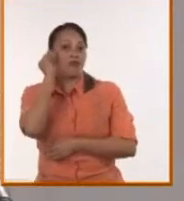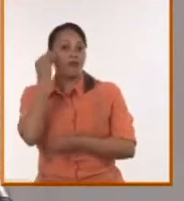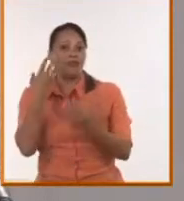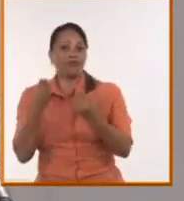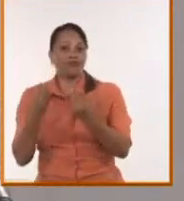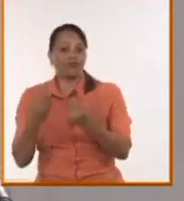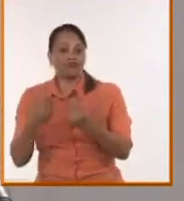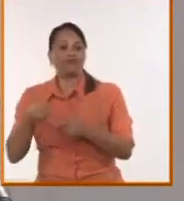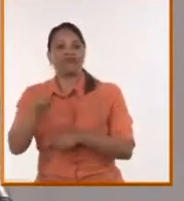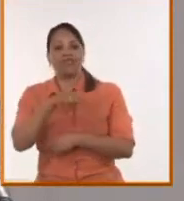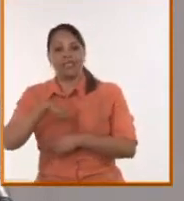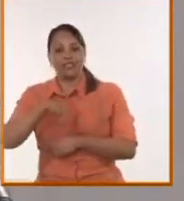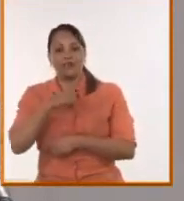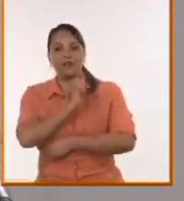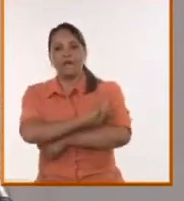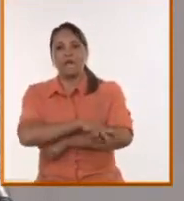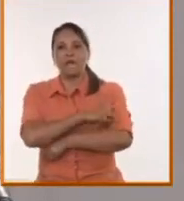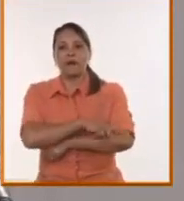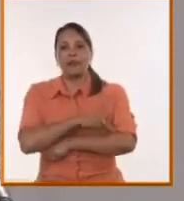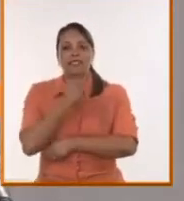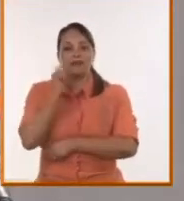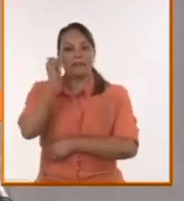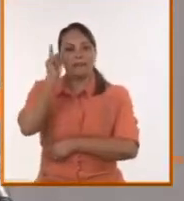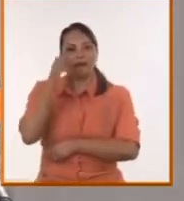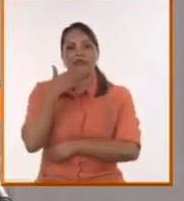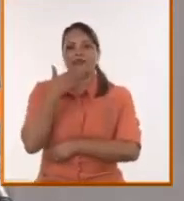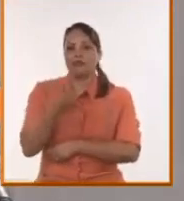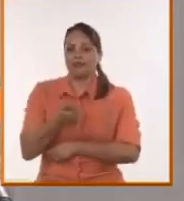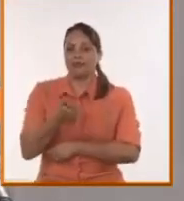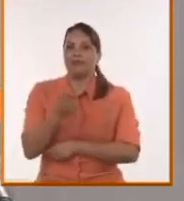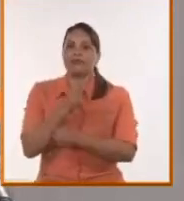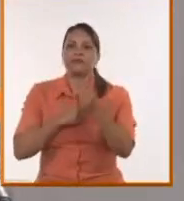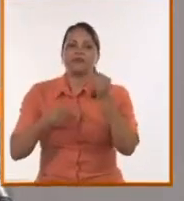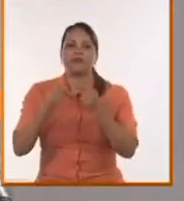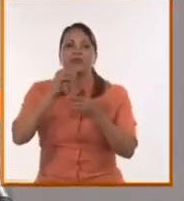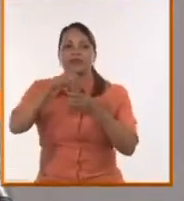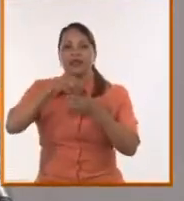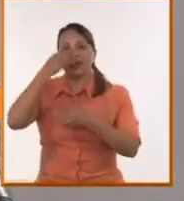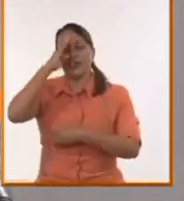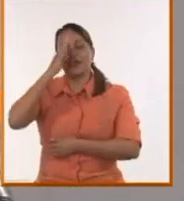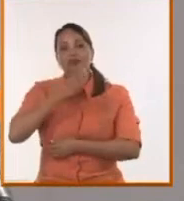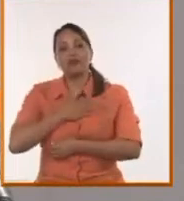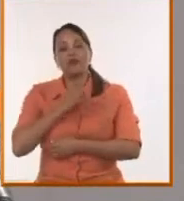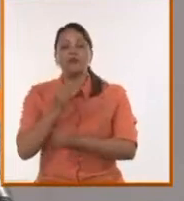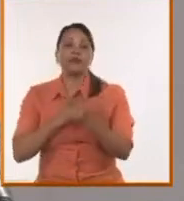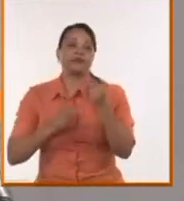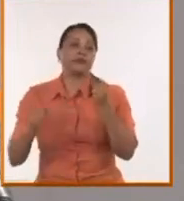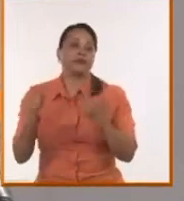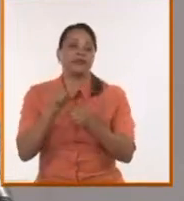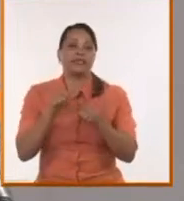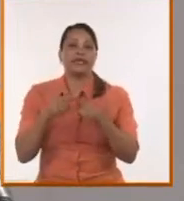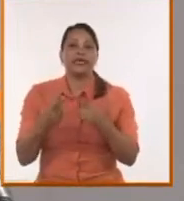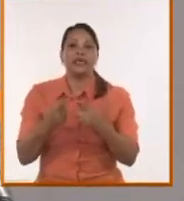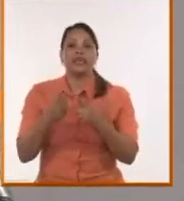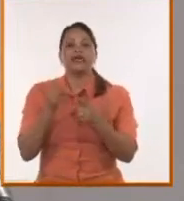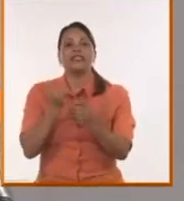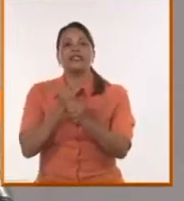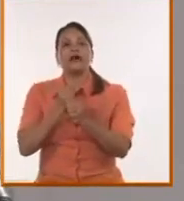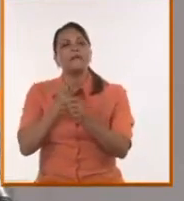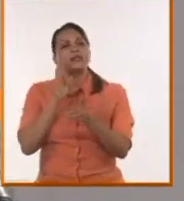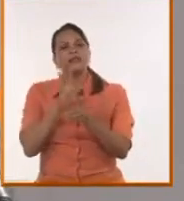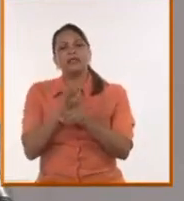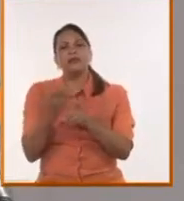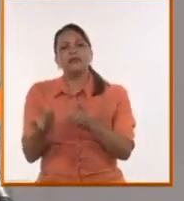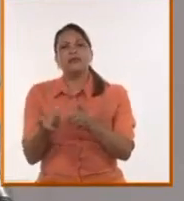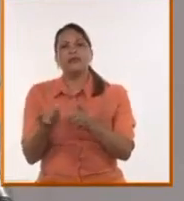de los países y de las experiencias, sobre todo volver a estar en Cuba, y sobre todo este ejercicio que al principio fue